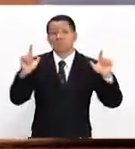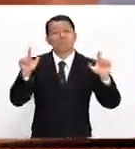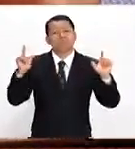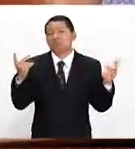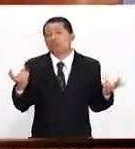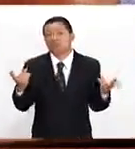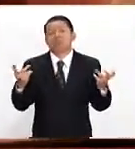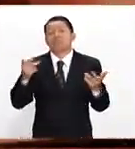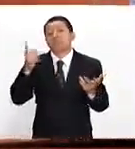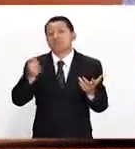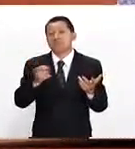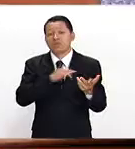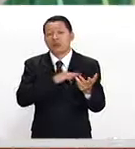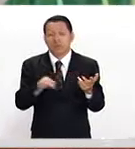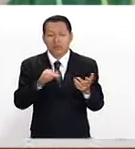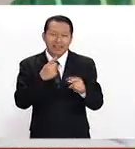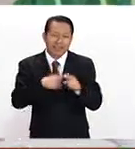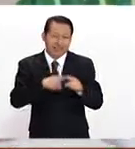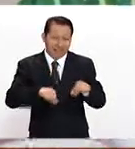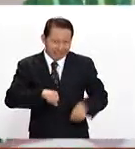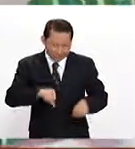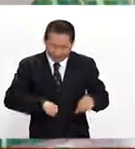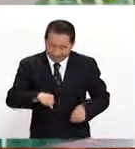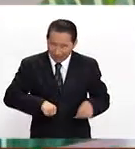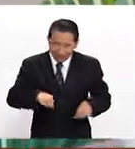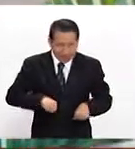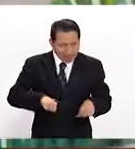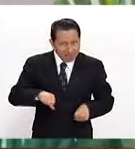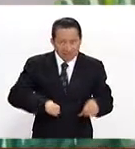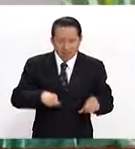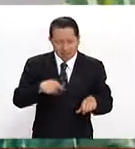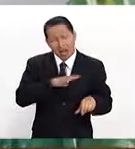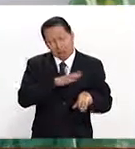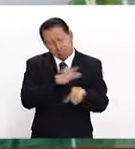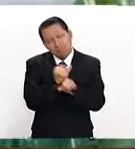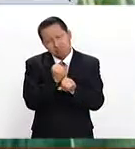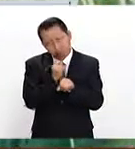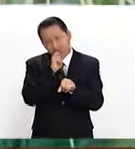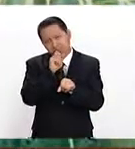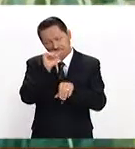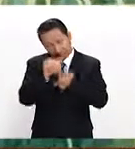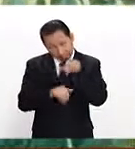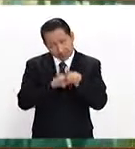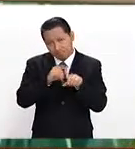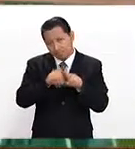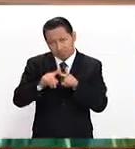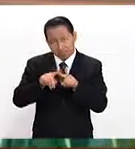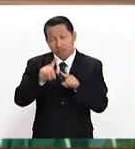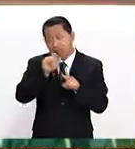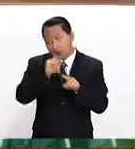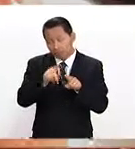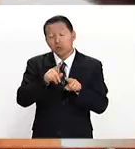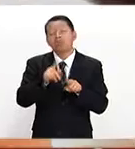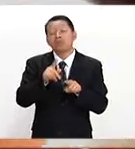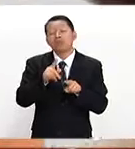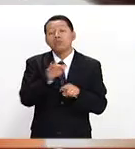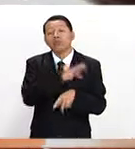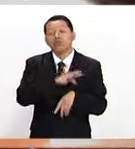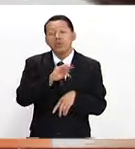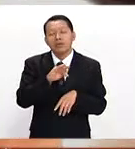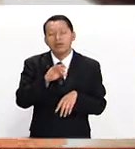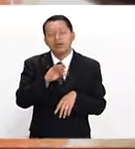tenemos que completar diferentes actividades a través de una plataforma, la plataforma que utilizamos es Blackboard. Y entonces